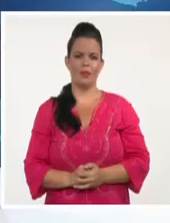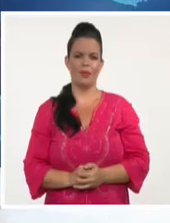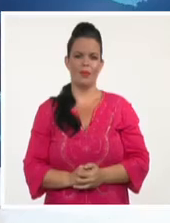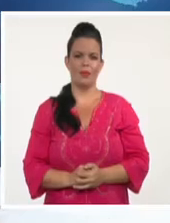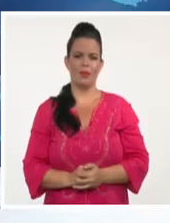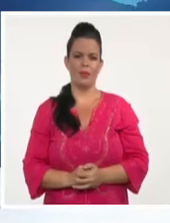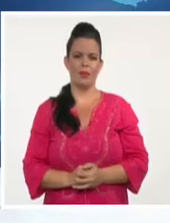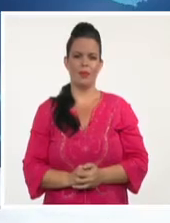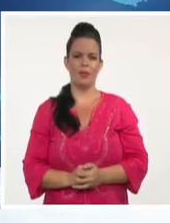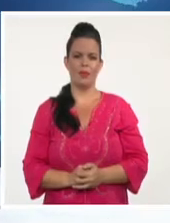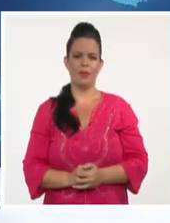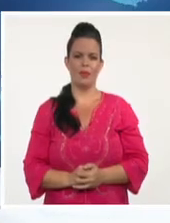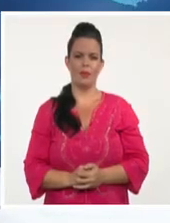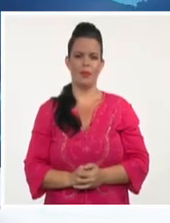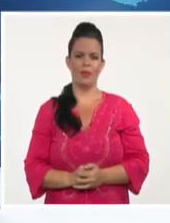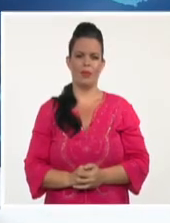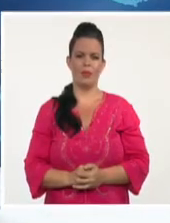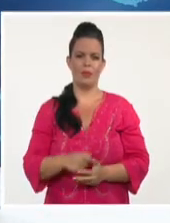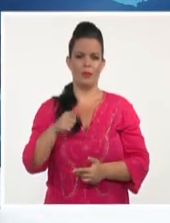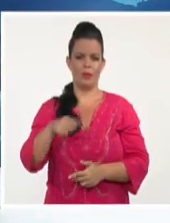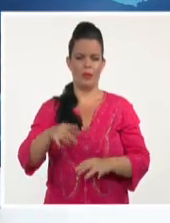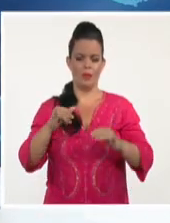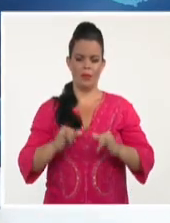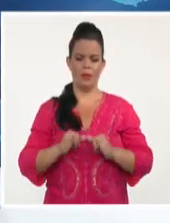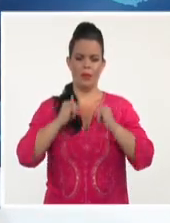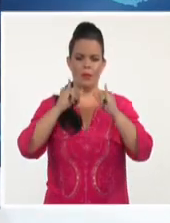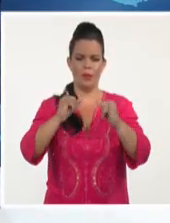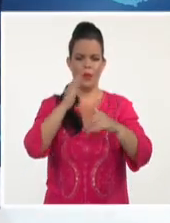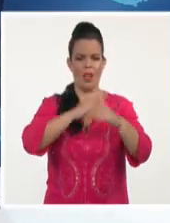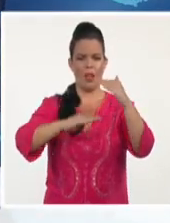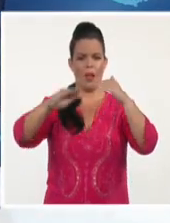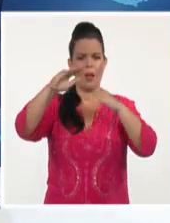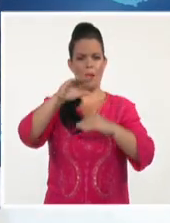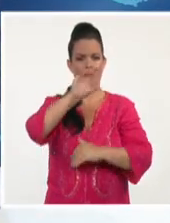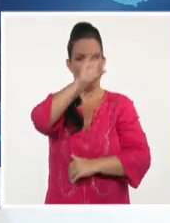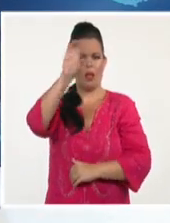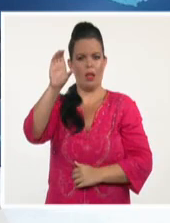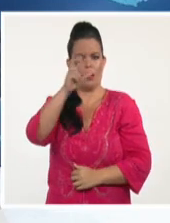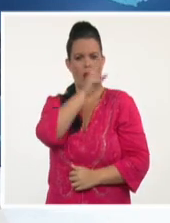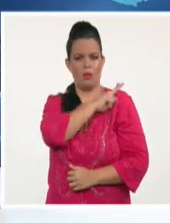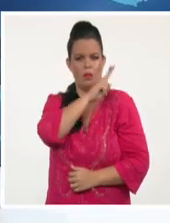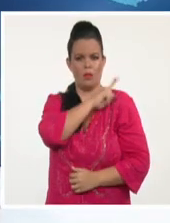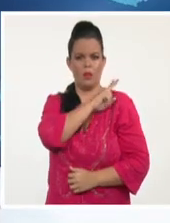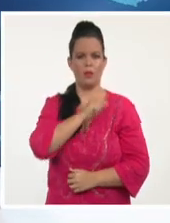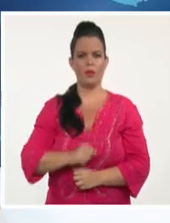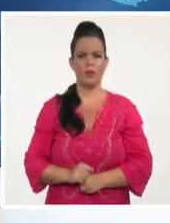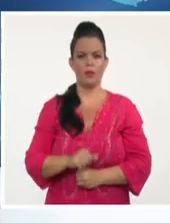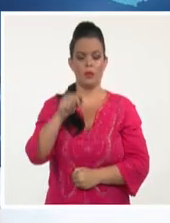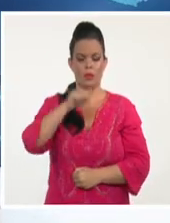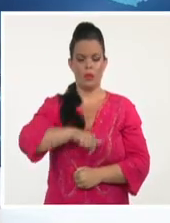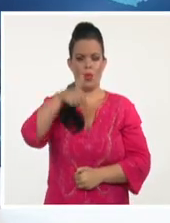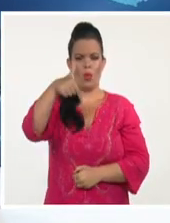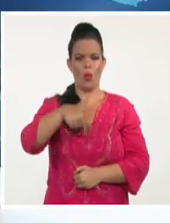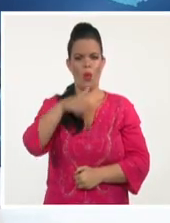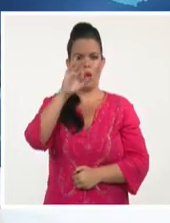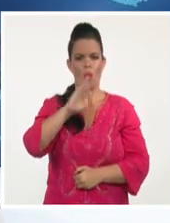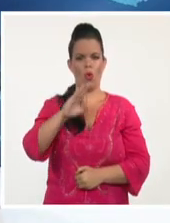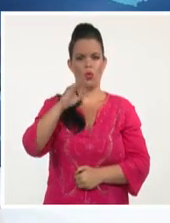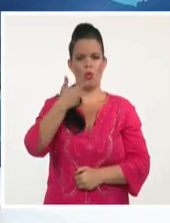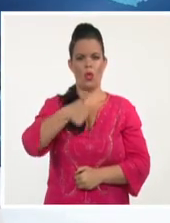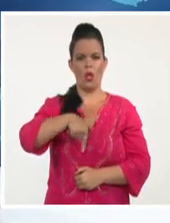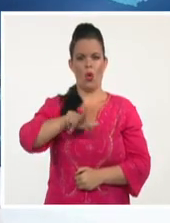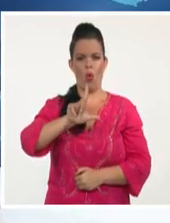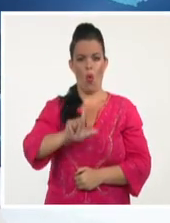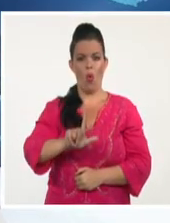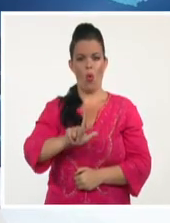La siguiente nota del Ministerio del Interior. En horas de la mañana de este jueves 8 de julio, resultaron muertos tres